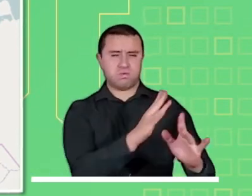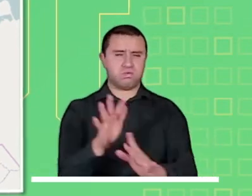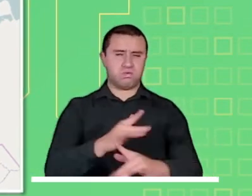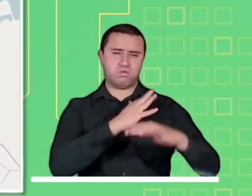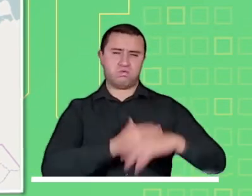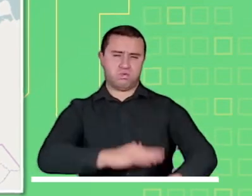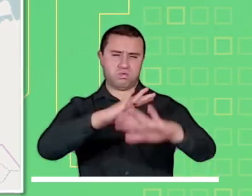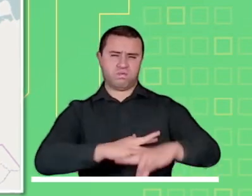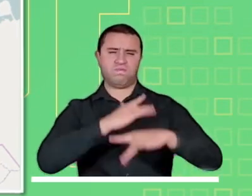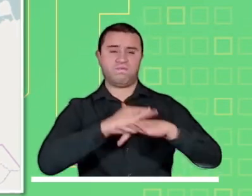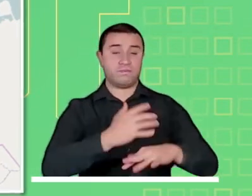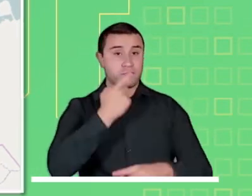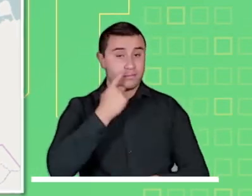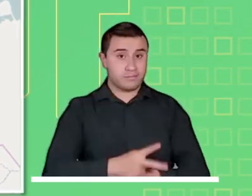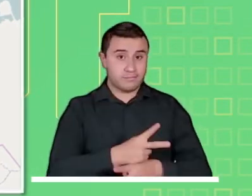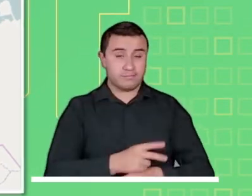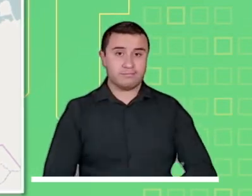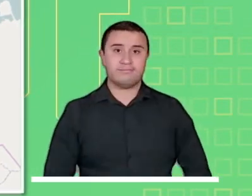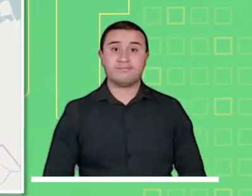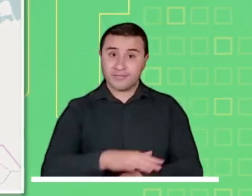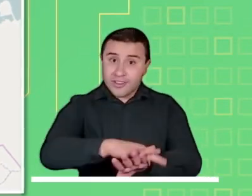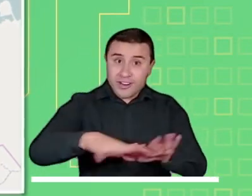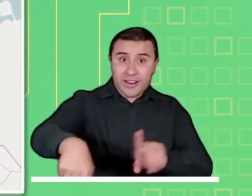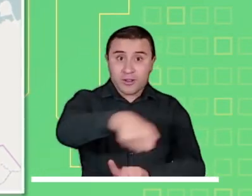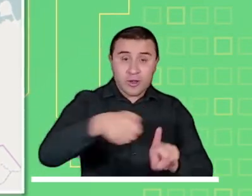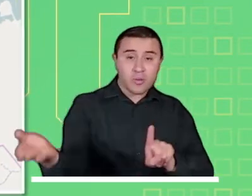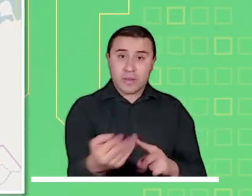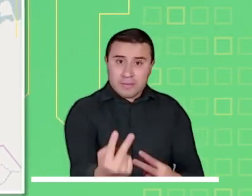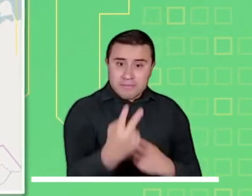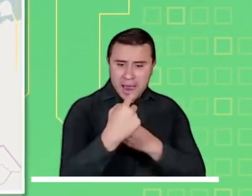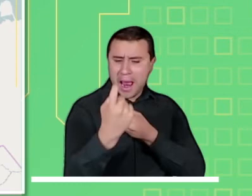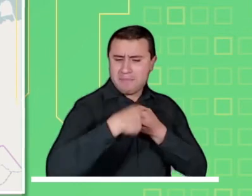Alerta roja por viento y oleaje en el mar Caribe Central.